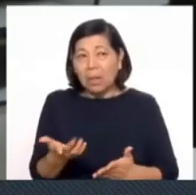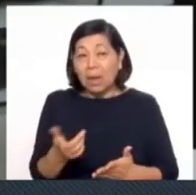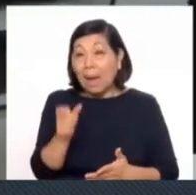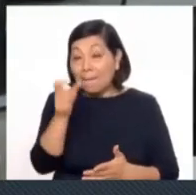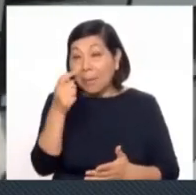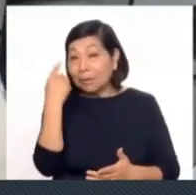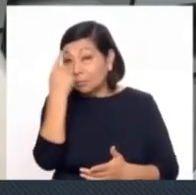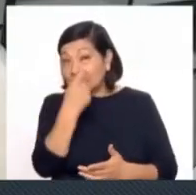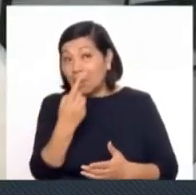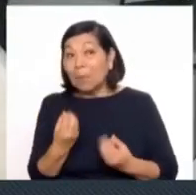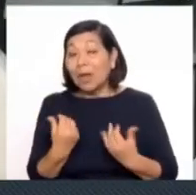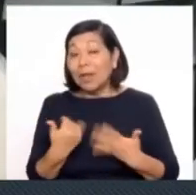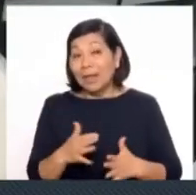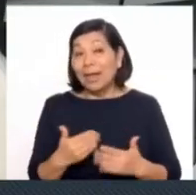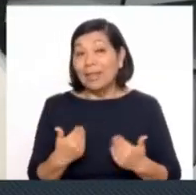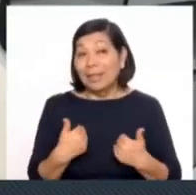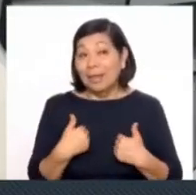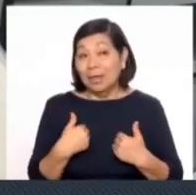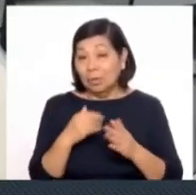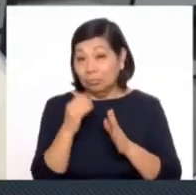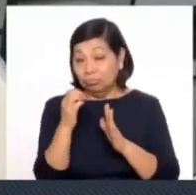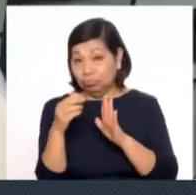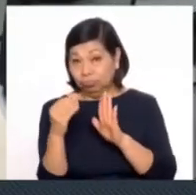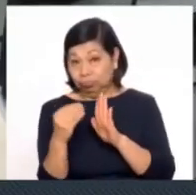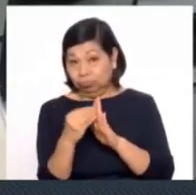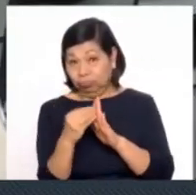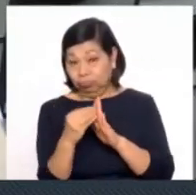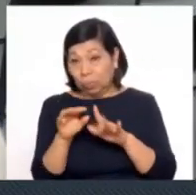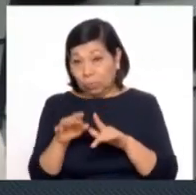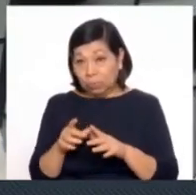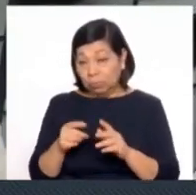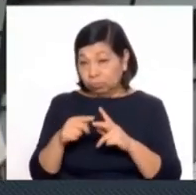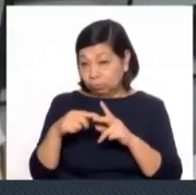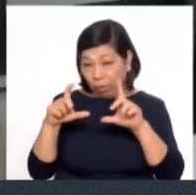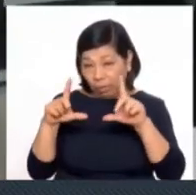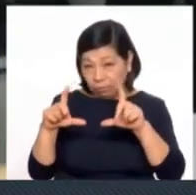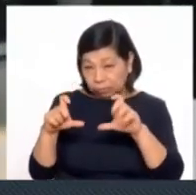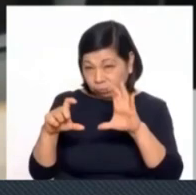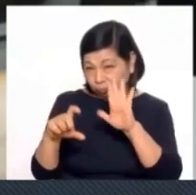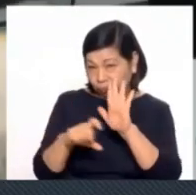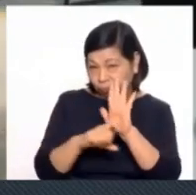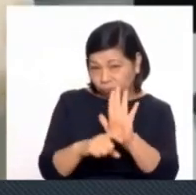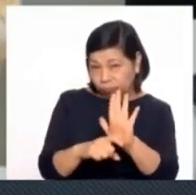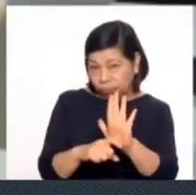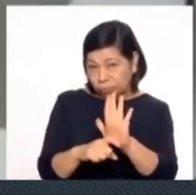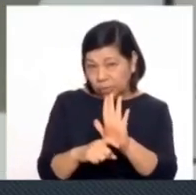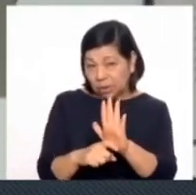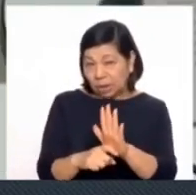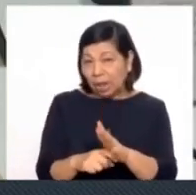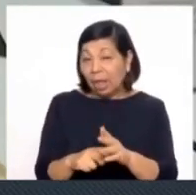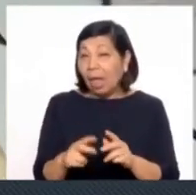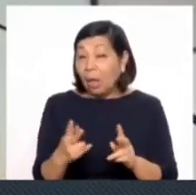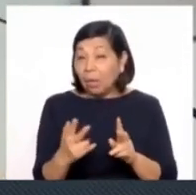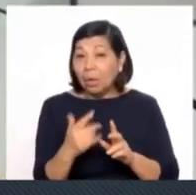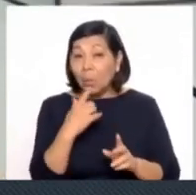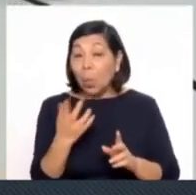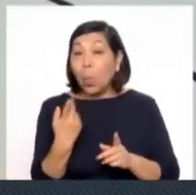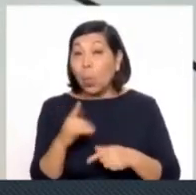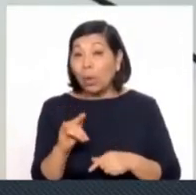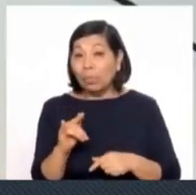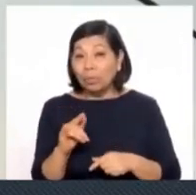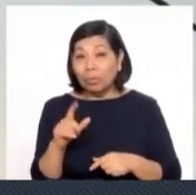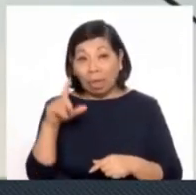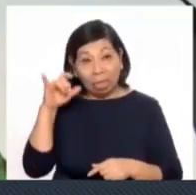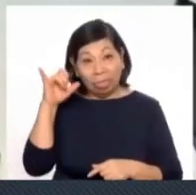de la persona, porque ya que tiene una cámara inteligente, puede mandar toda esta información vía Telegram cuando nosotros tenemos un